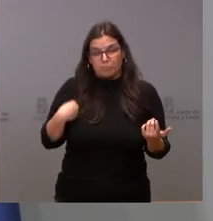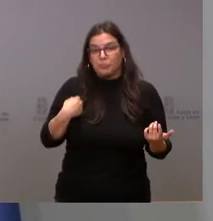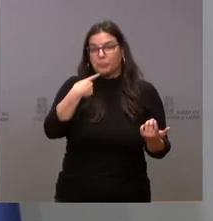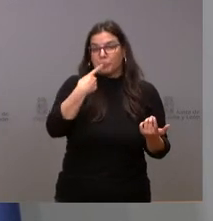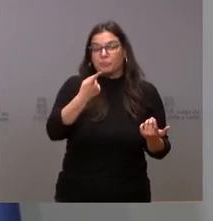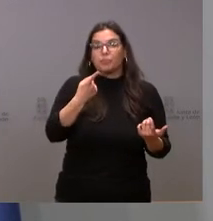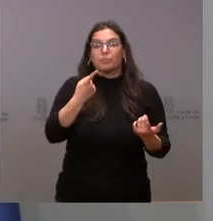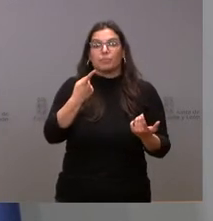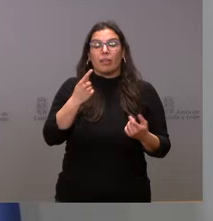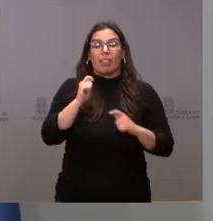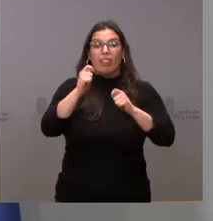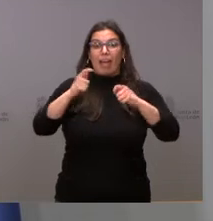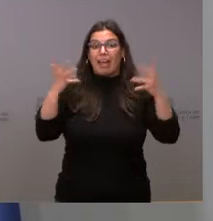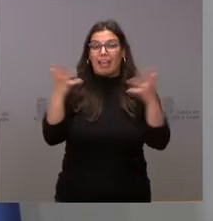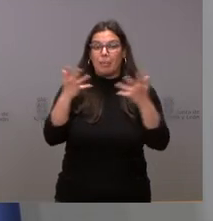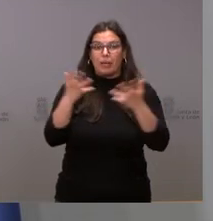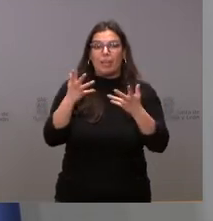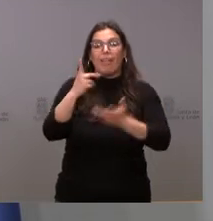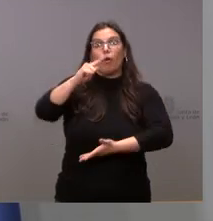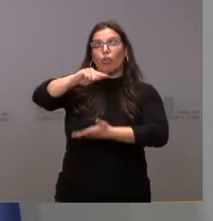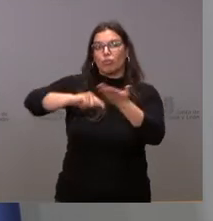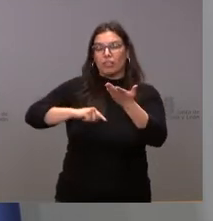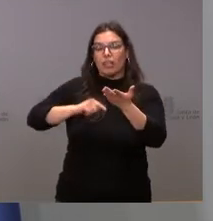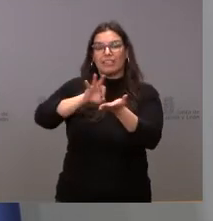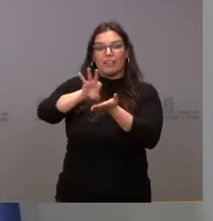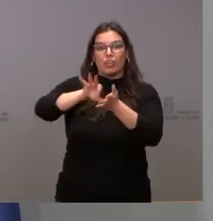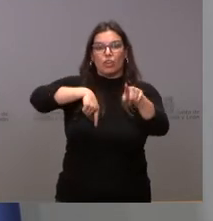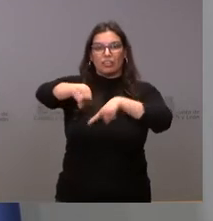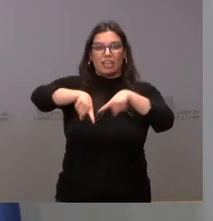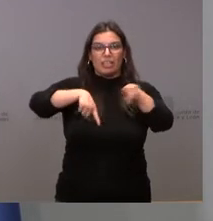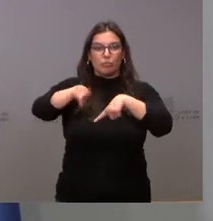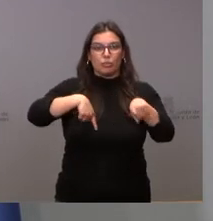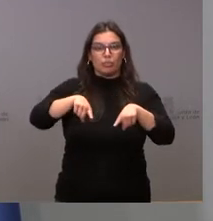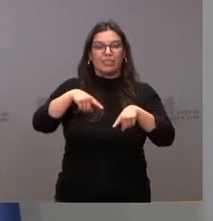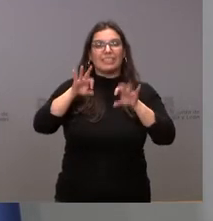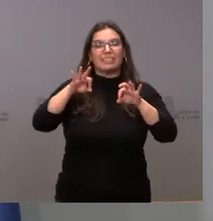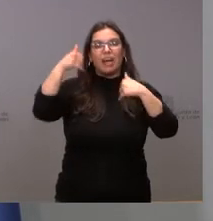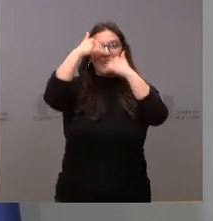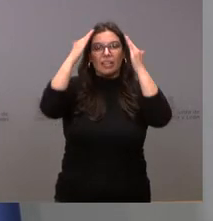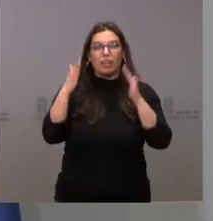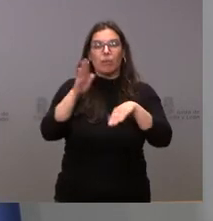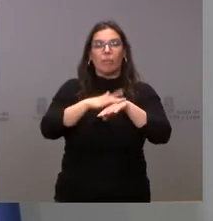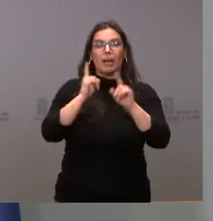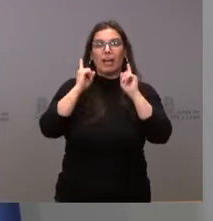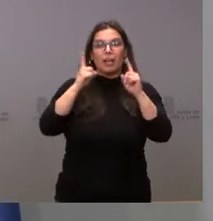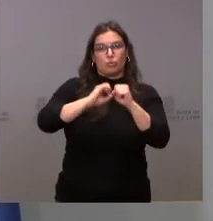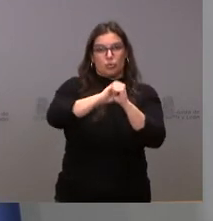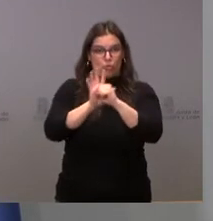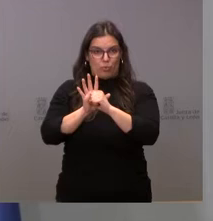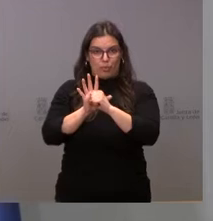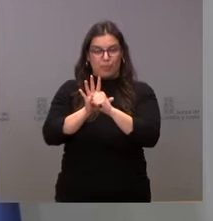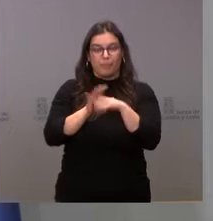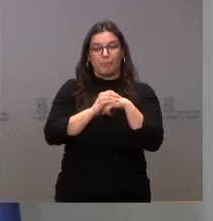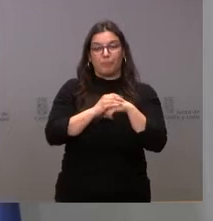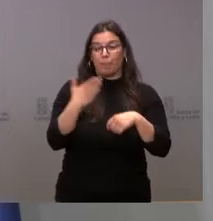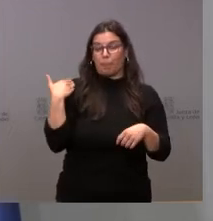declarado de emergencia la contratación del servicio de transporte en materia de atención a los casos COVID. El